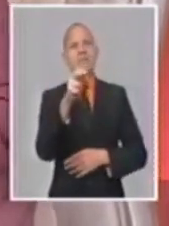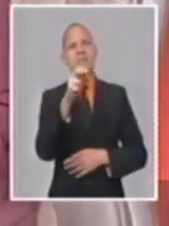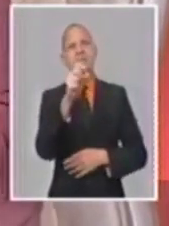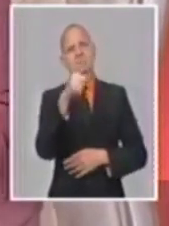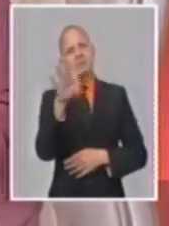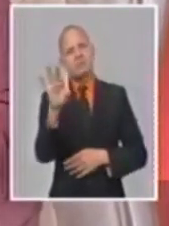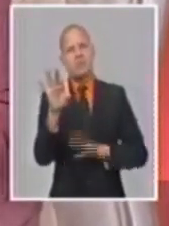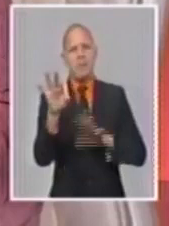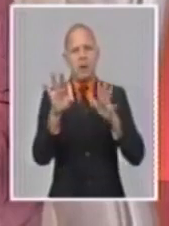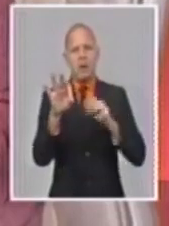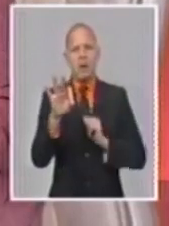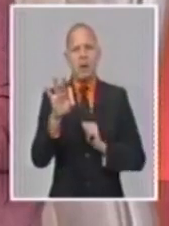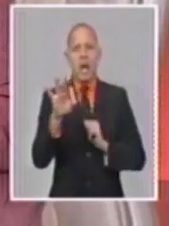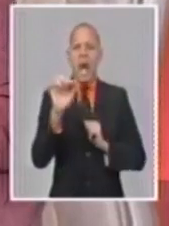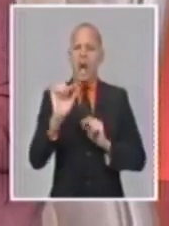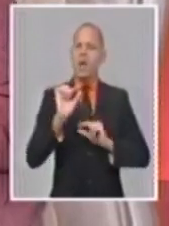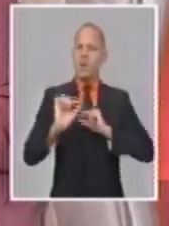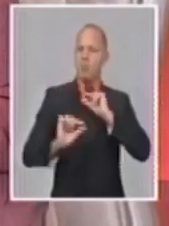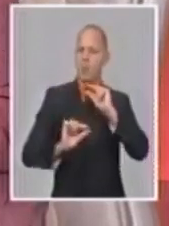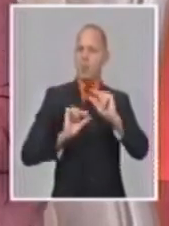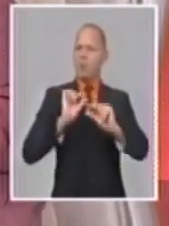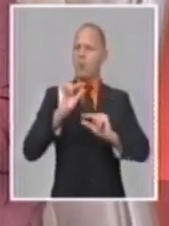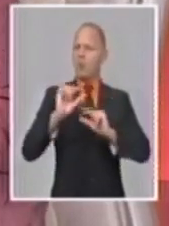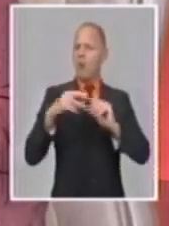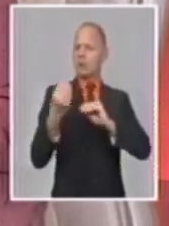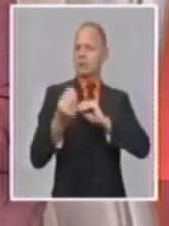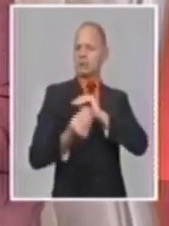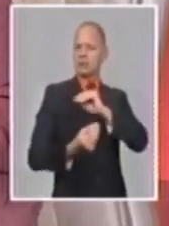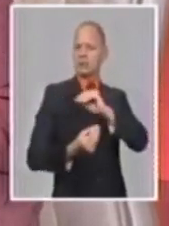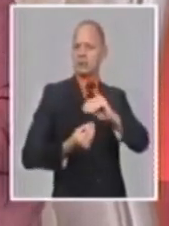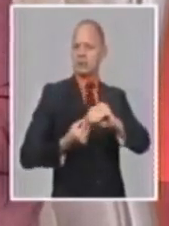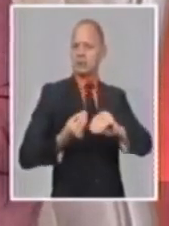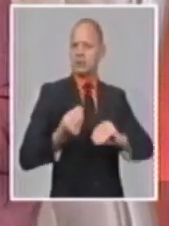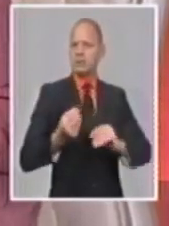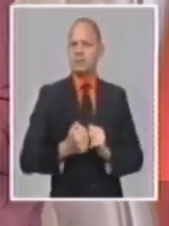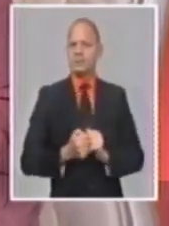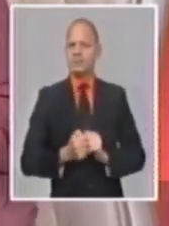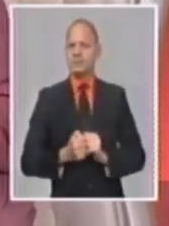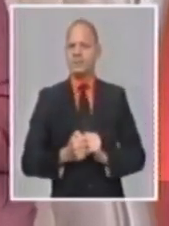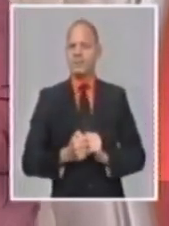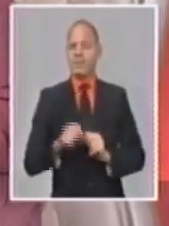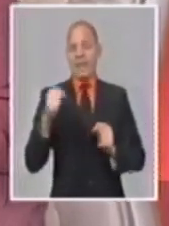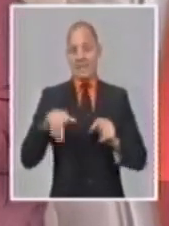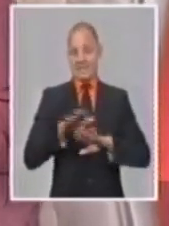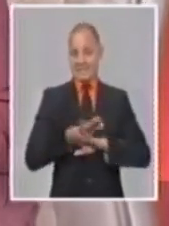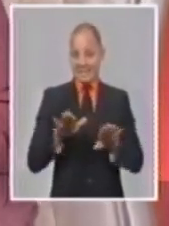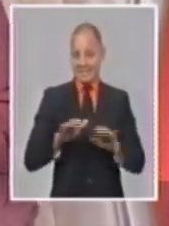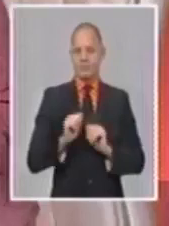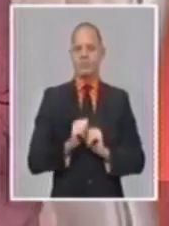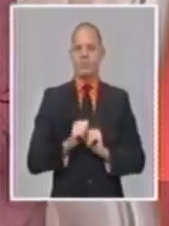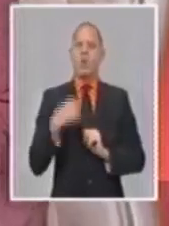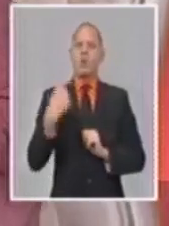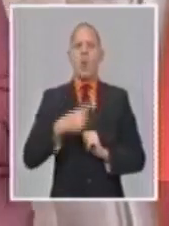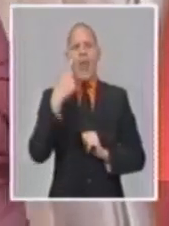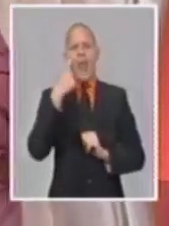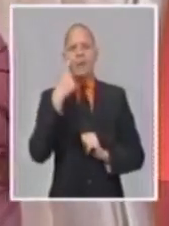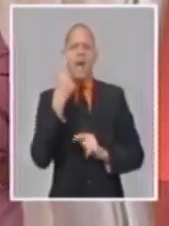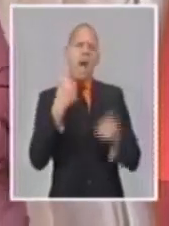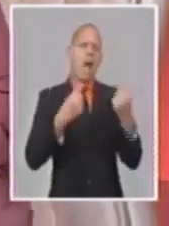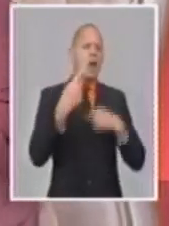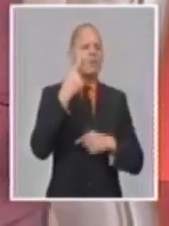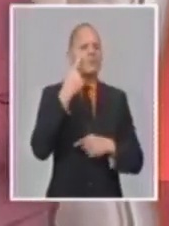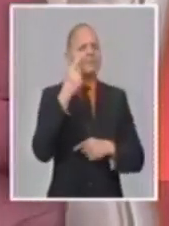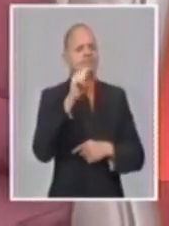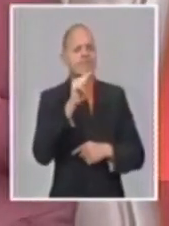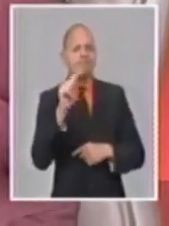paulatinamente se fue transformando, y hemos venido adoptando medidas paliativas, parciales,